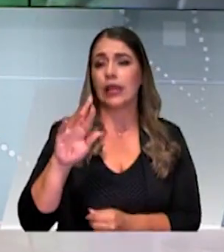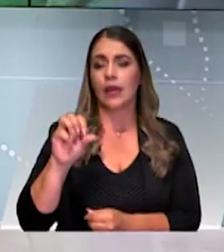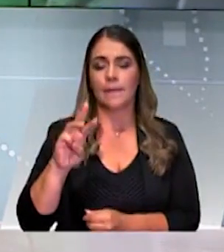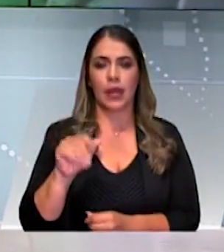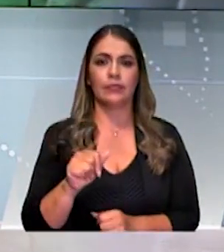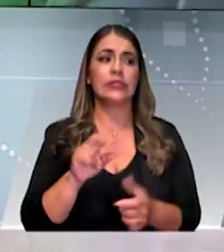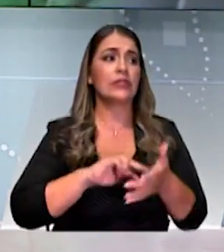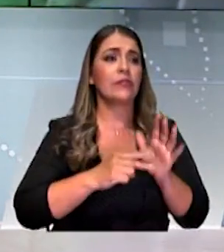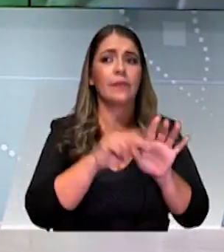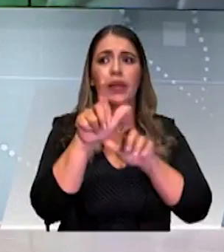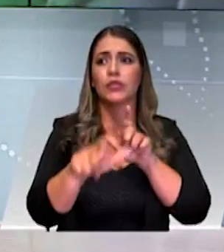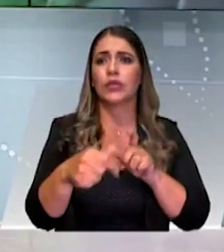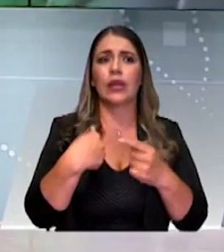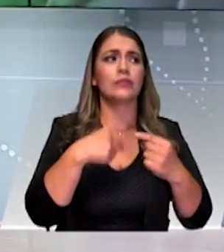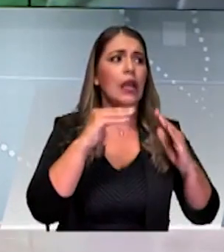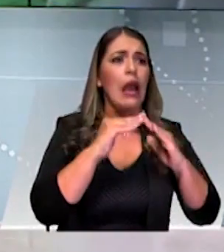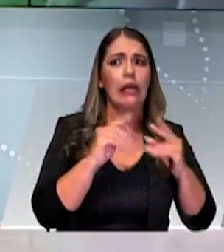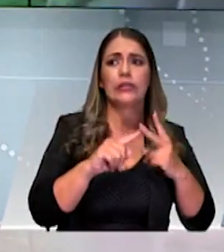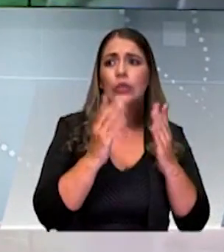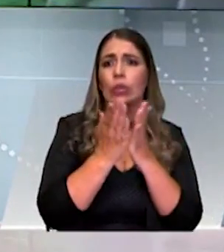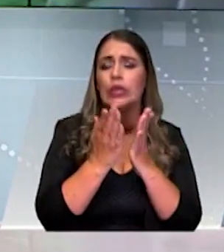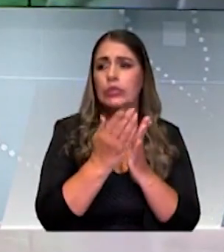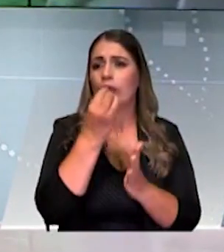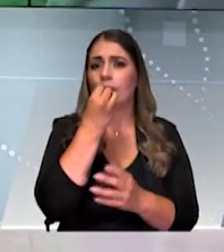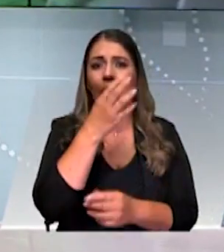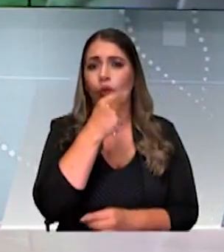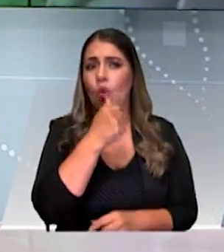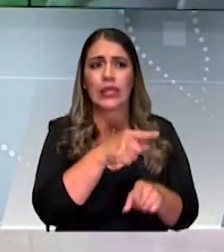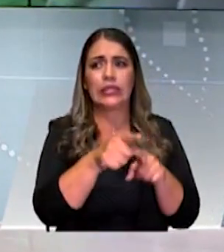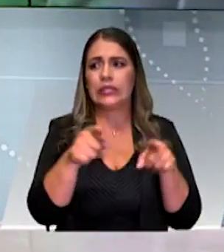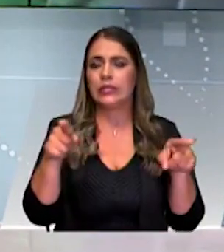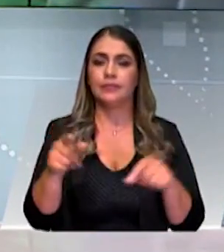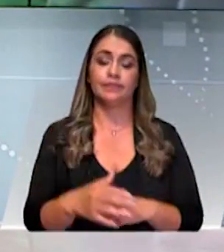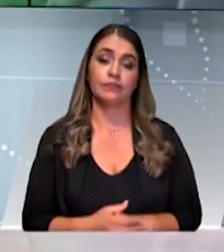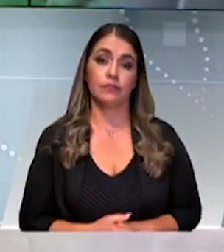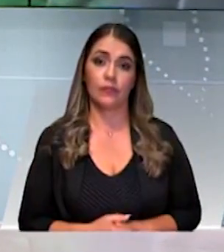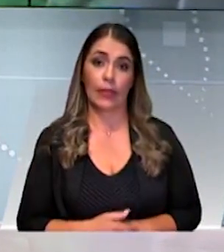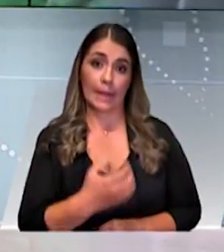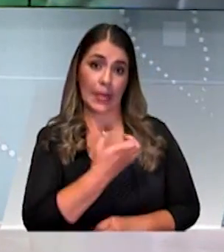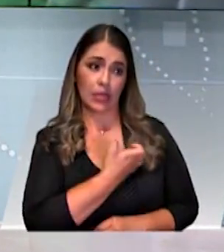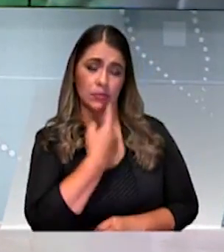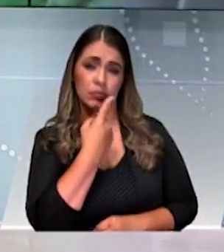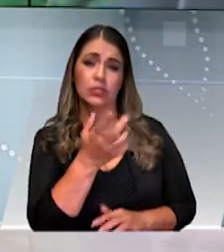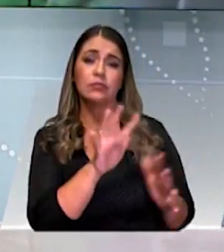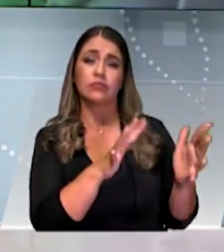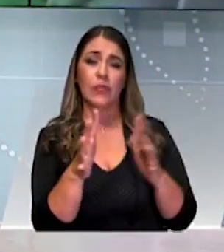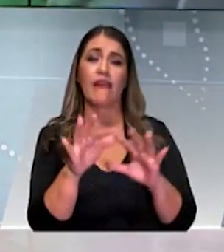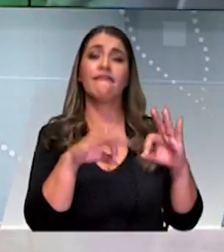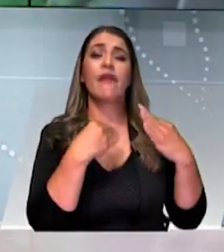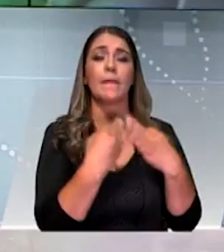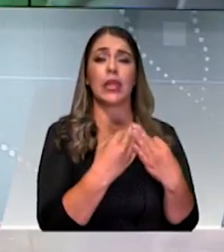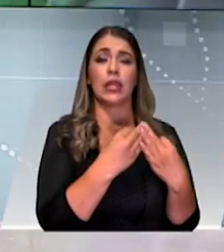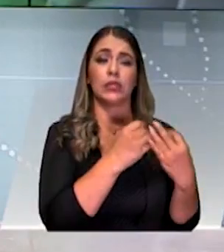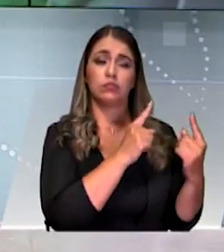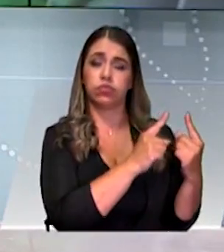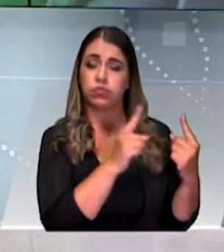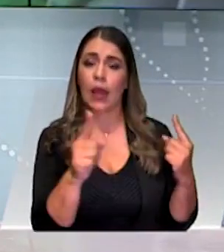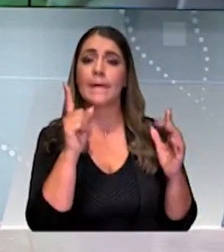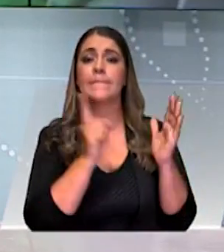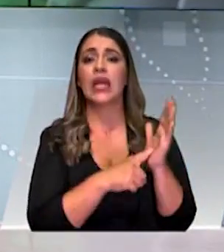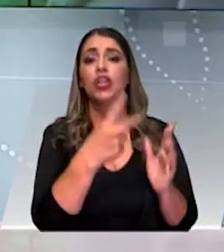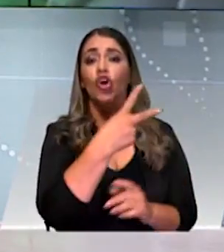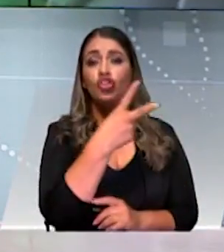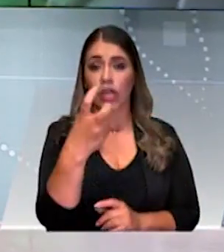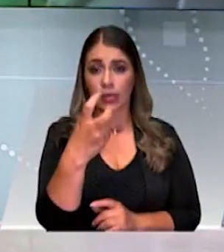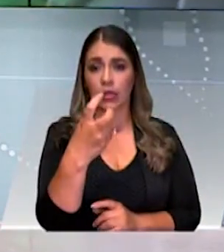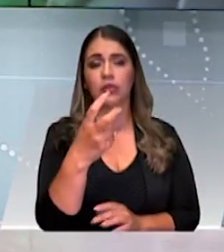básicos, vivienda o educación. En Medellín, la administración municipal informó que cerca de 1.200 familias han superado esta condición